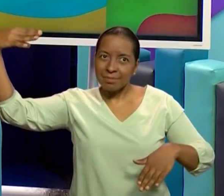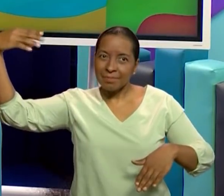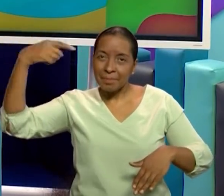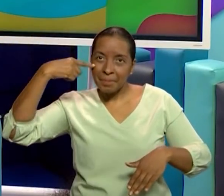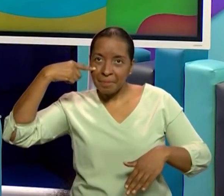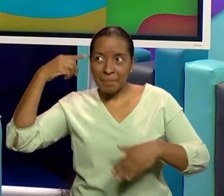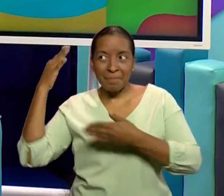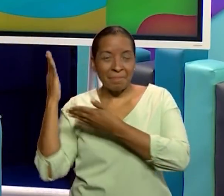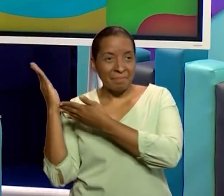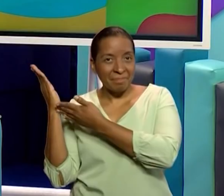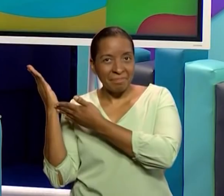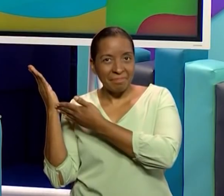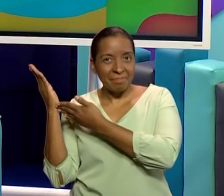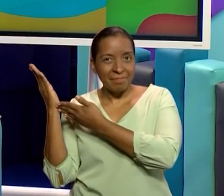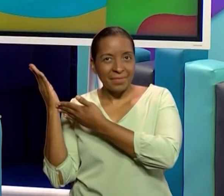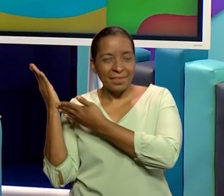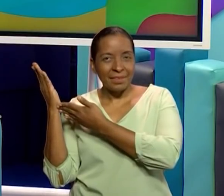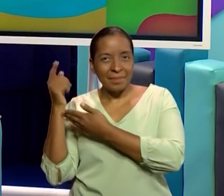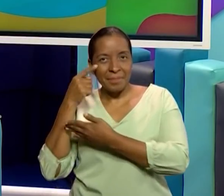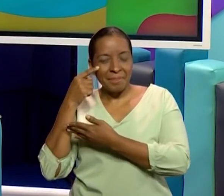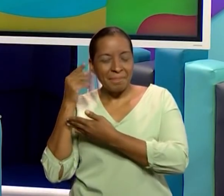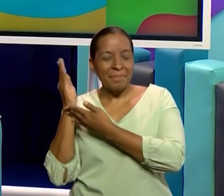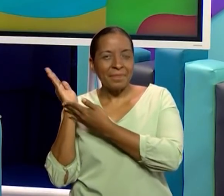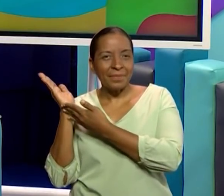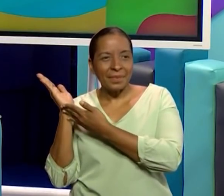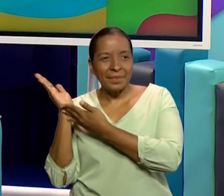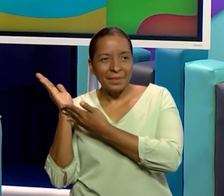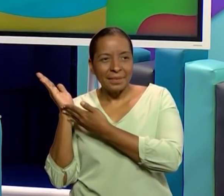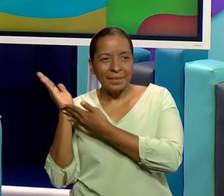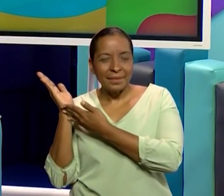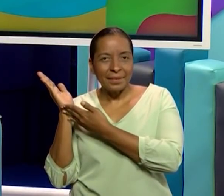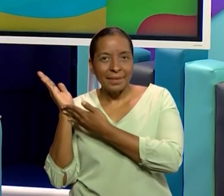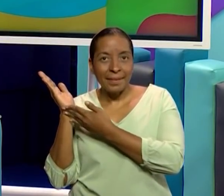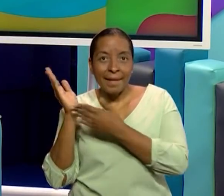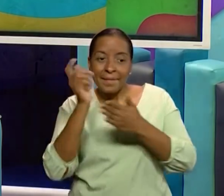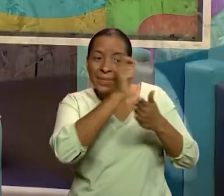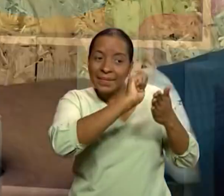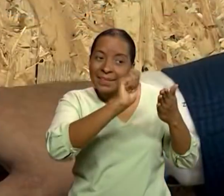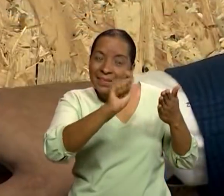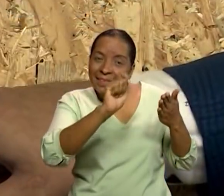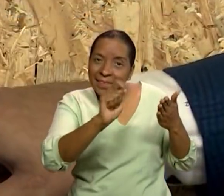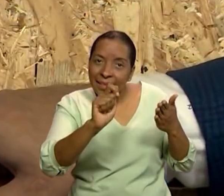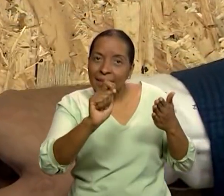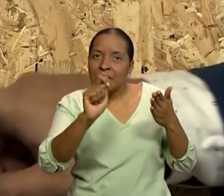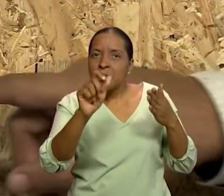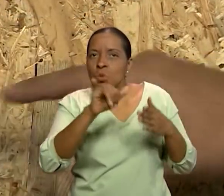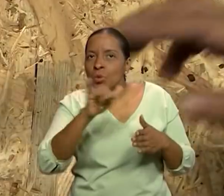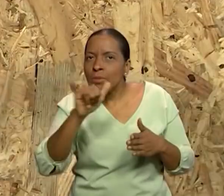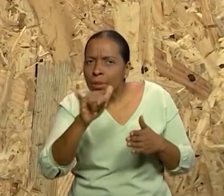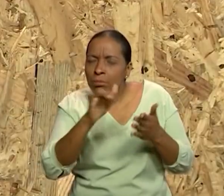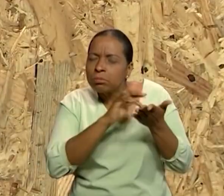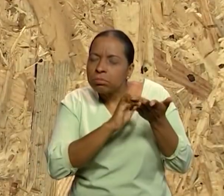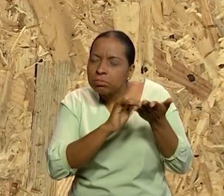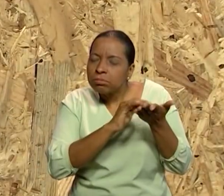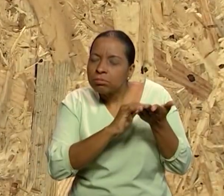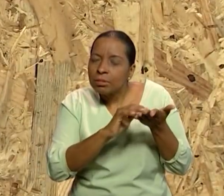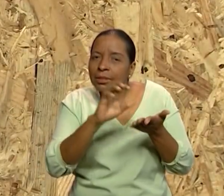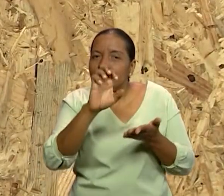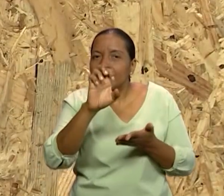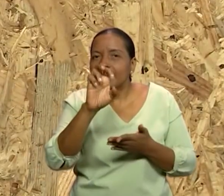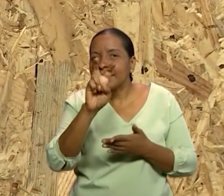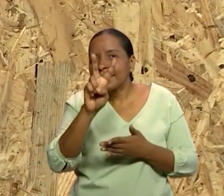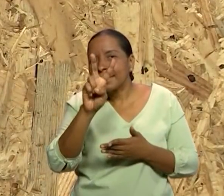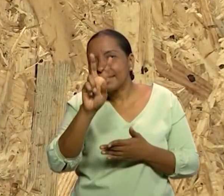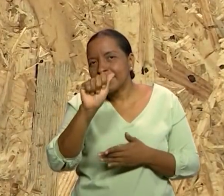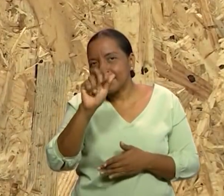ponemos nuestra primera parte, también está transcrito con el sistema Brailler, ¿verdad? Ahí está, me quedo un poquito virado, pero no